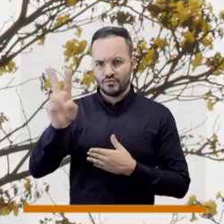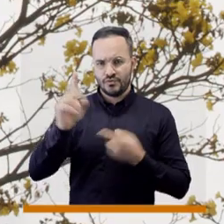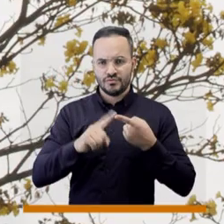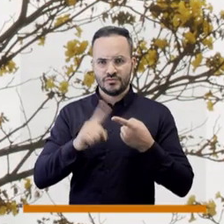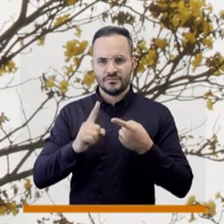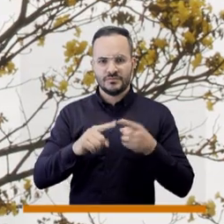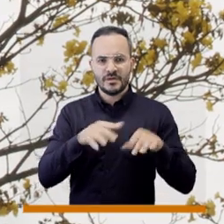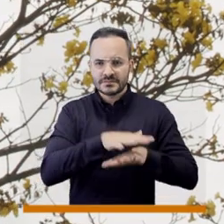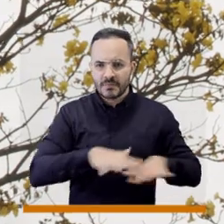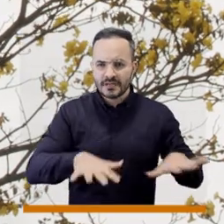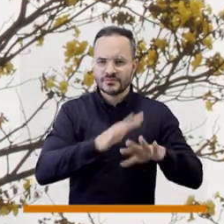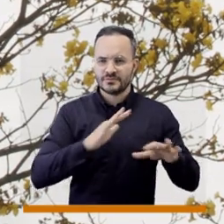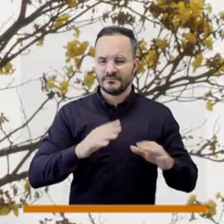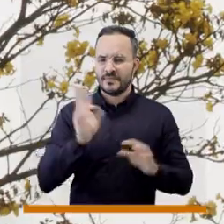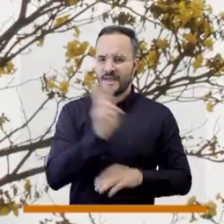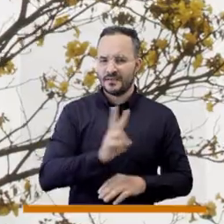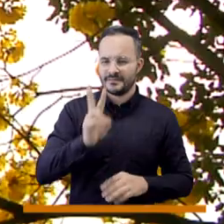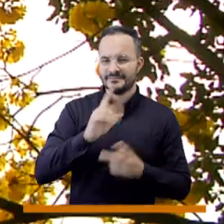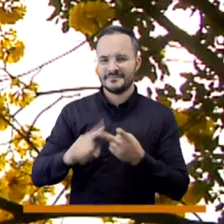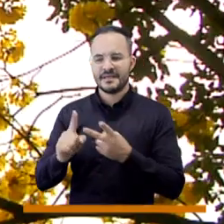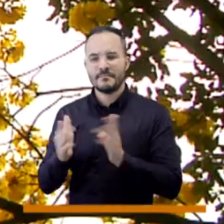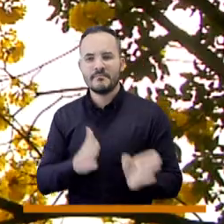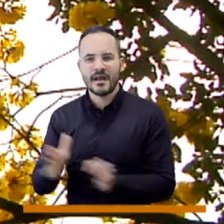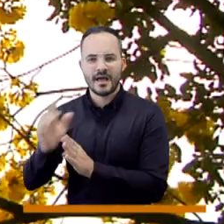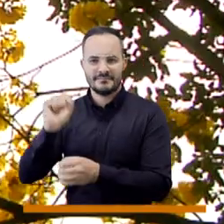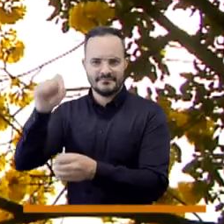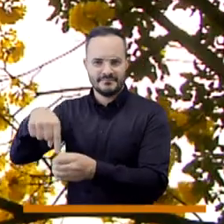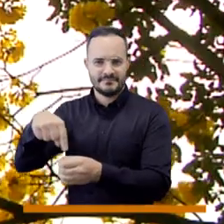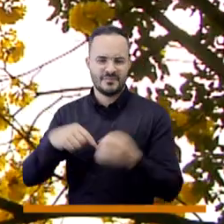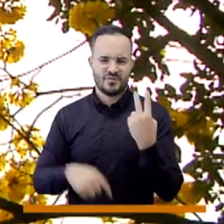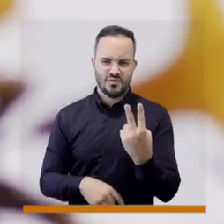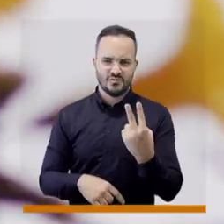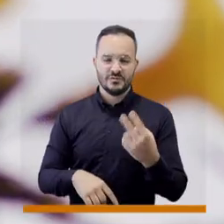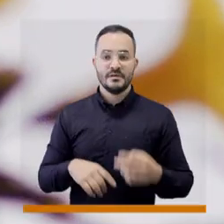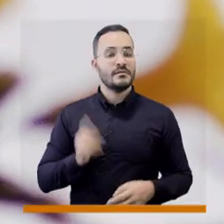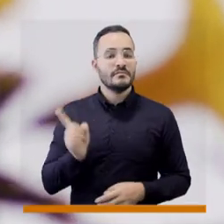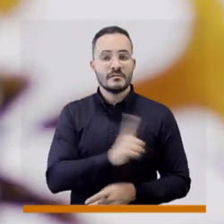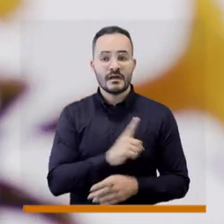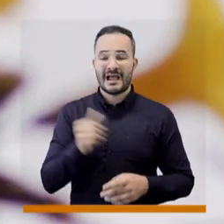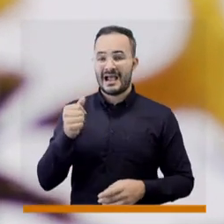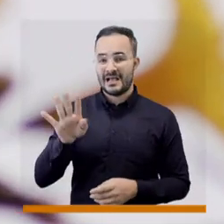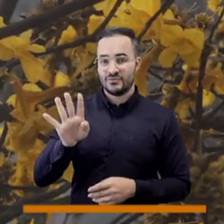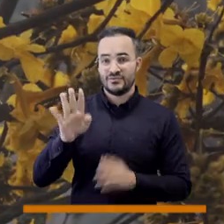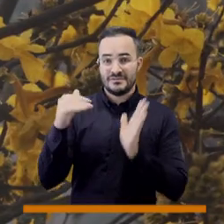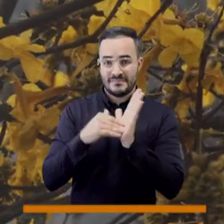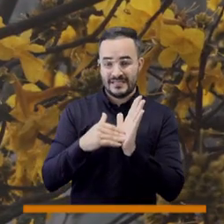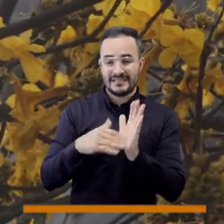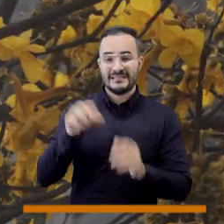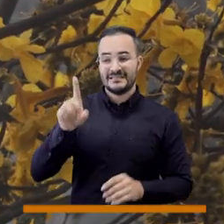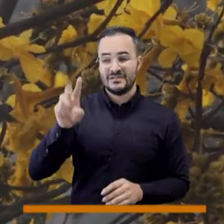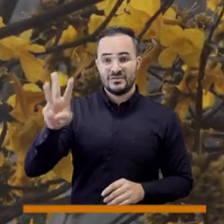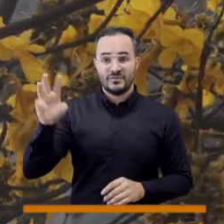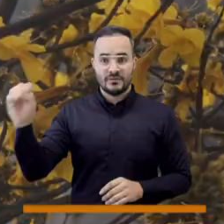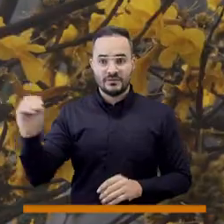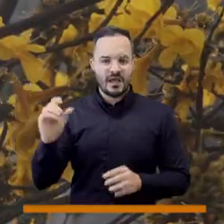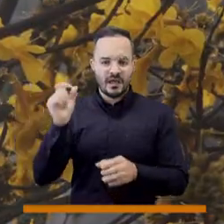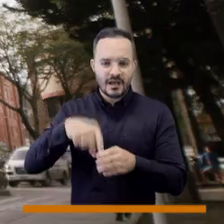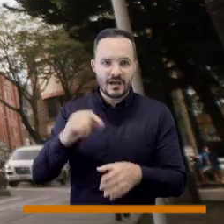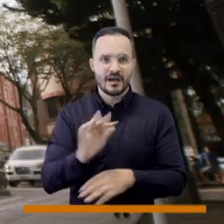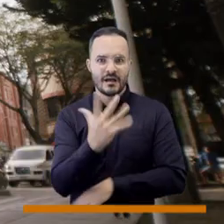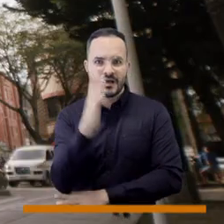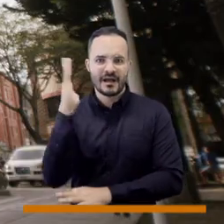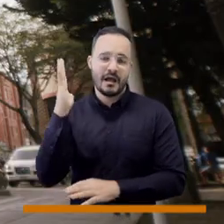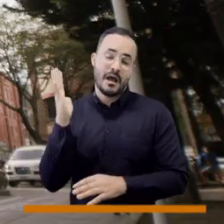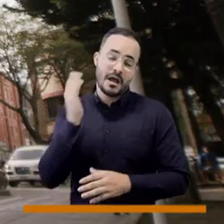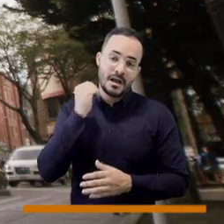proyectos que son parches verdes y plan siembra, de los cuales se han sembrado alrededor de 14.130 guayacanes